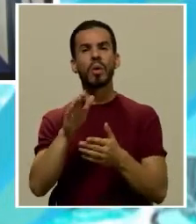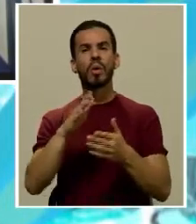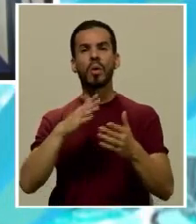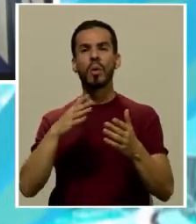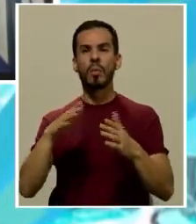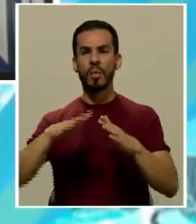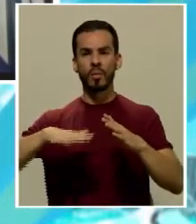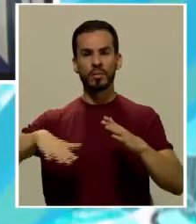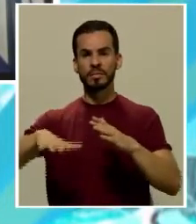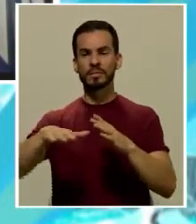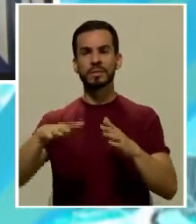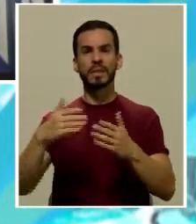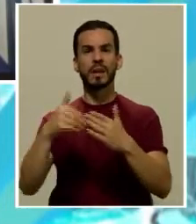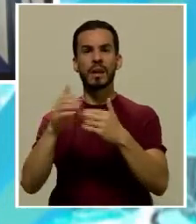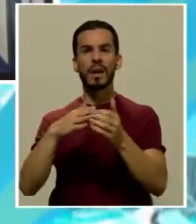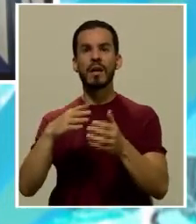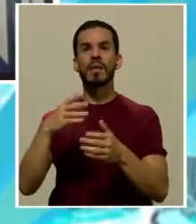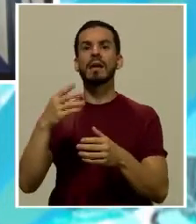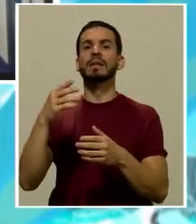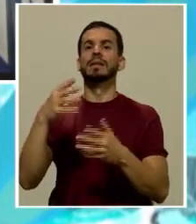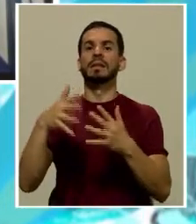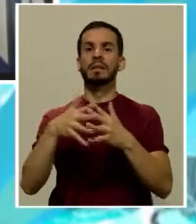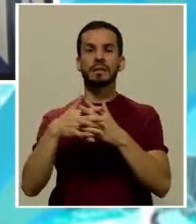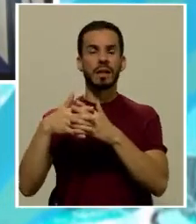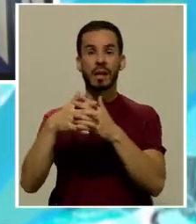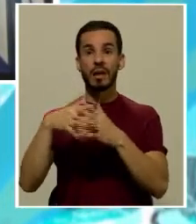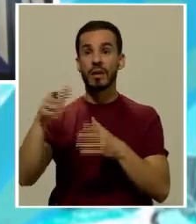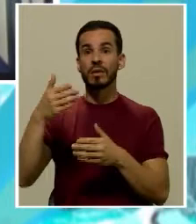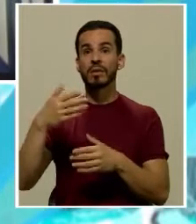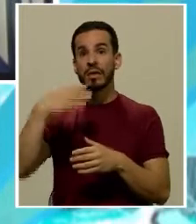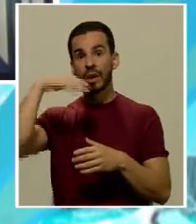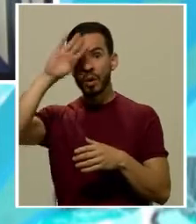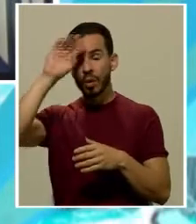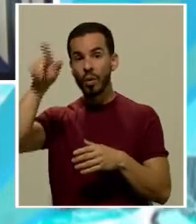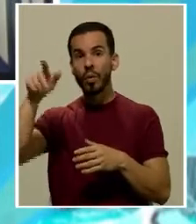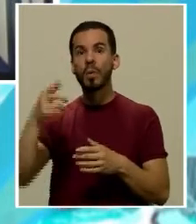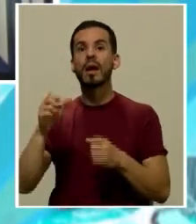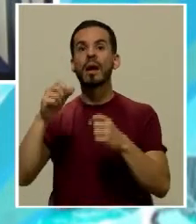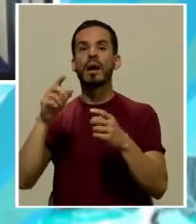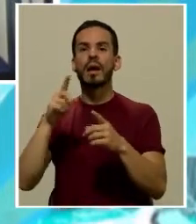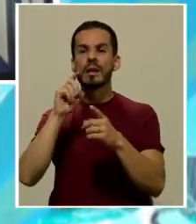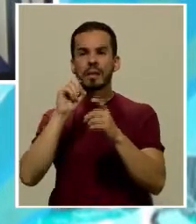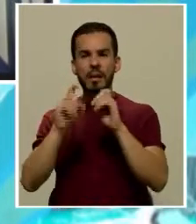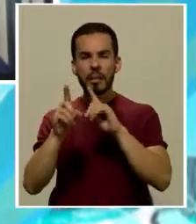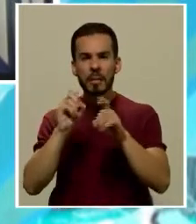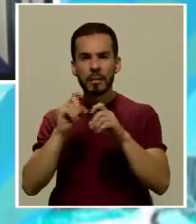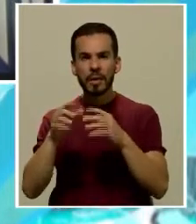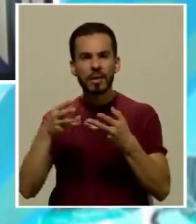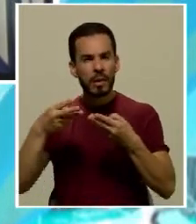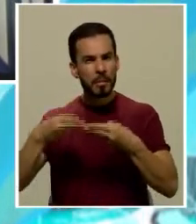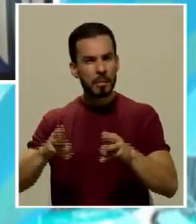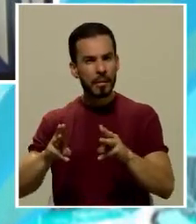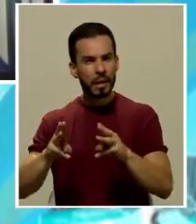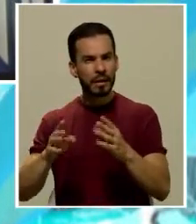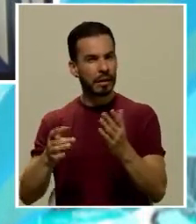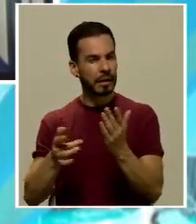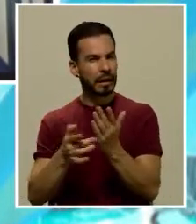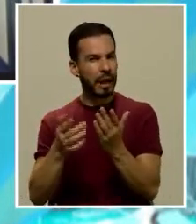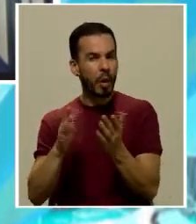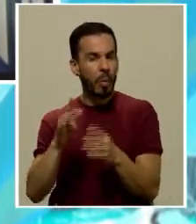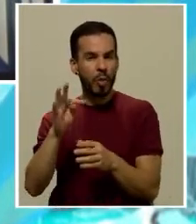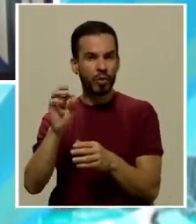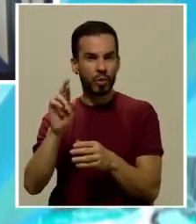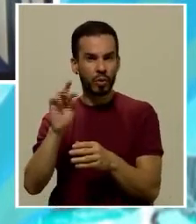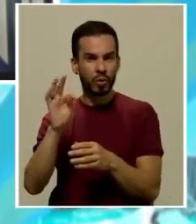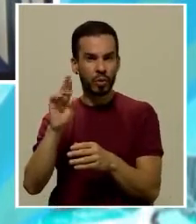estadounidense de Guantánamo, en Cuba, donde se aplican métodos de interrogatorio que son técnicamente